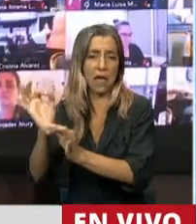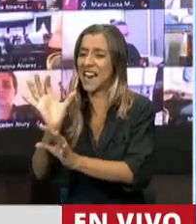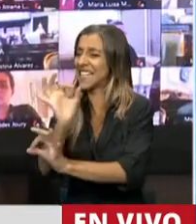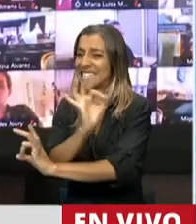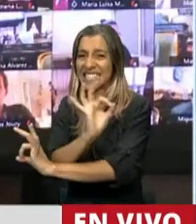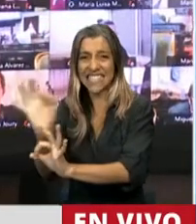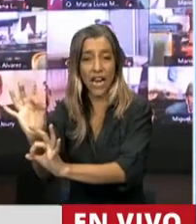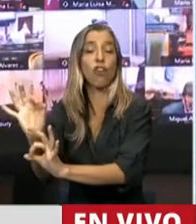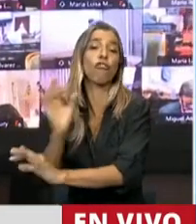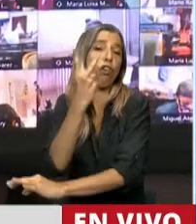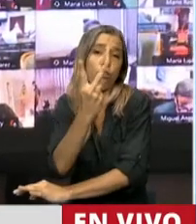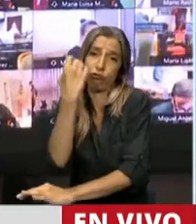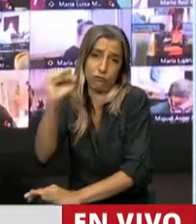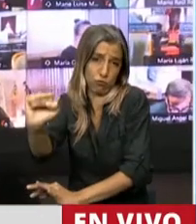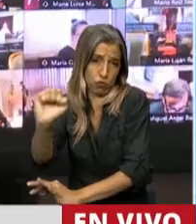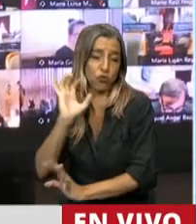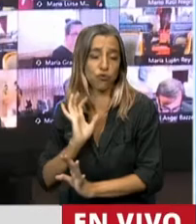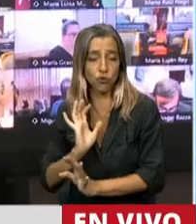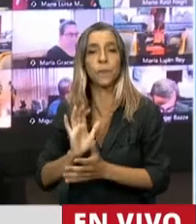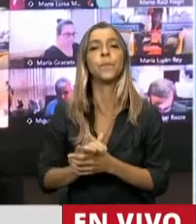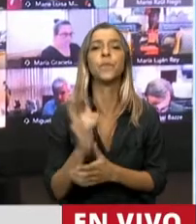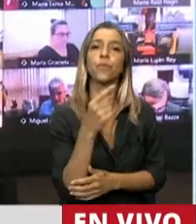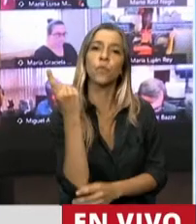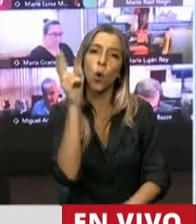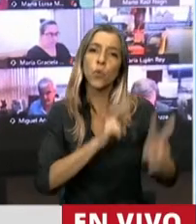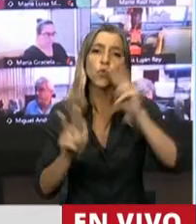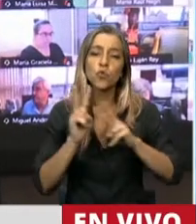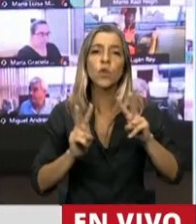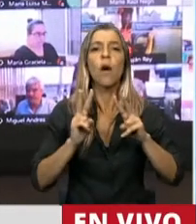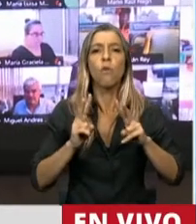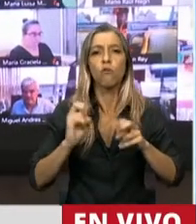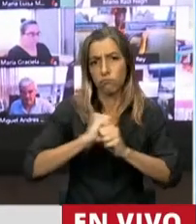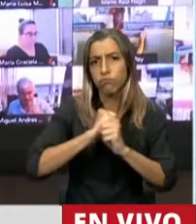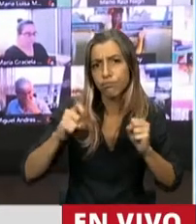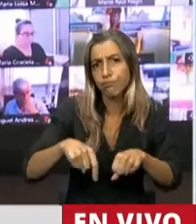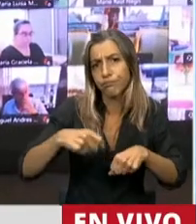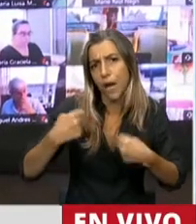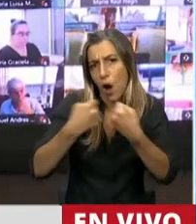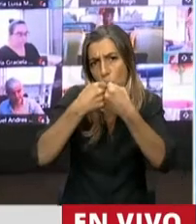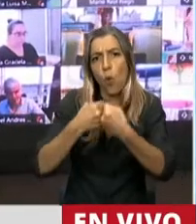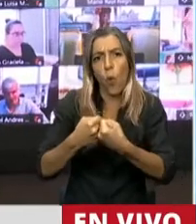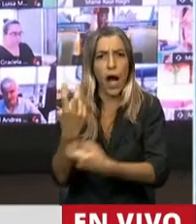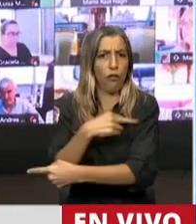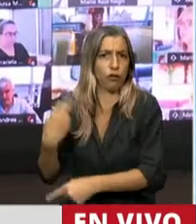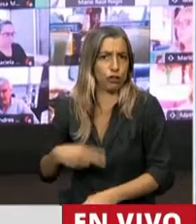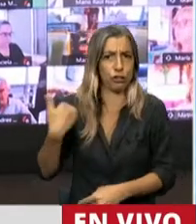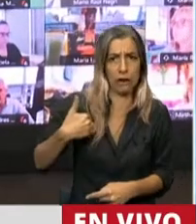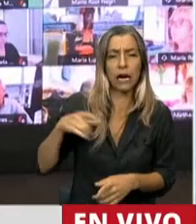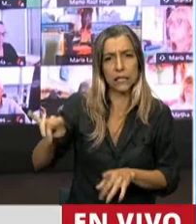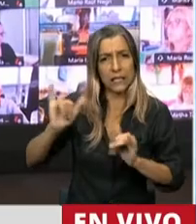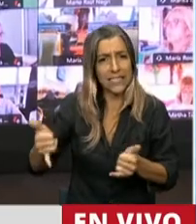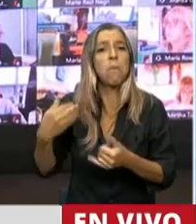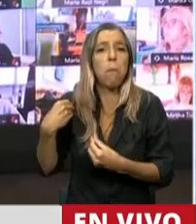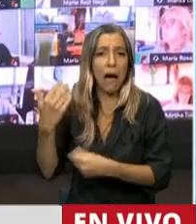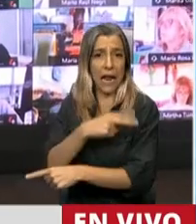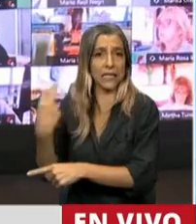bueno, solo dos ausentes. Se busca aprobar el acuerdo entre Argentina y la República Popular China para que